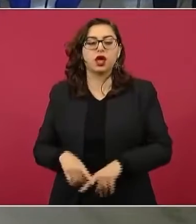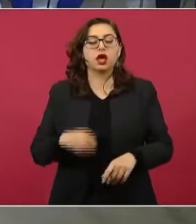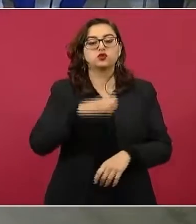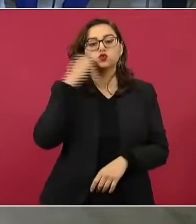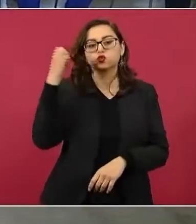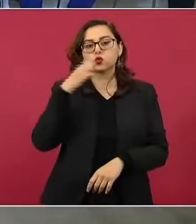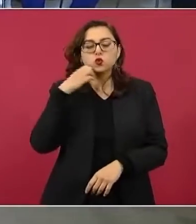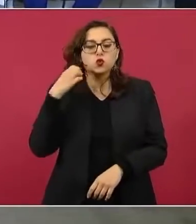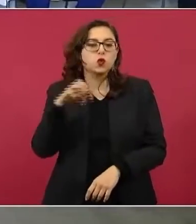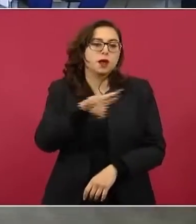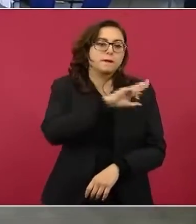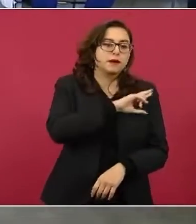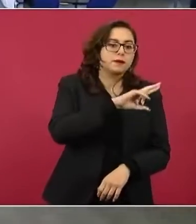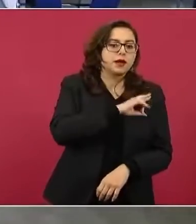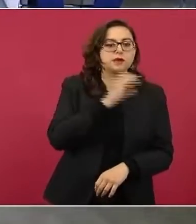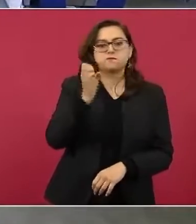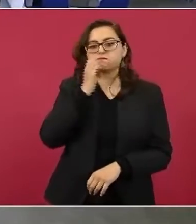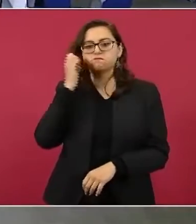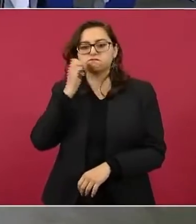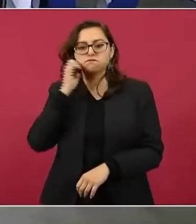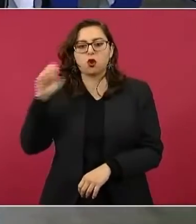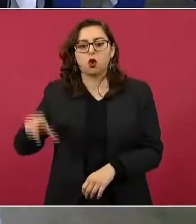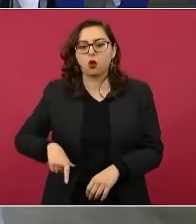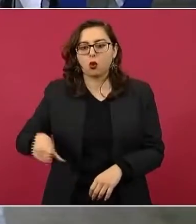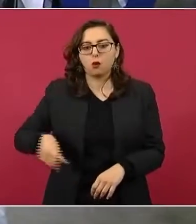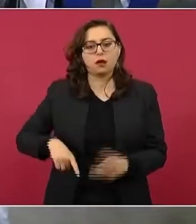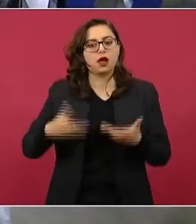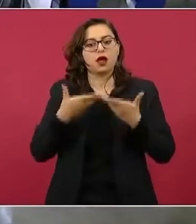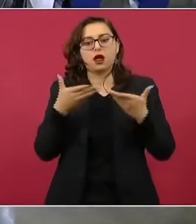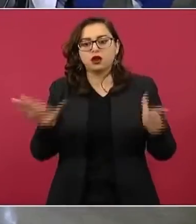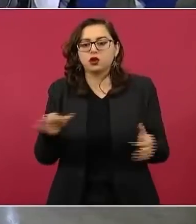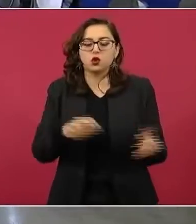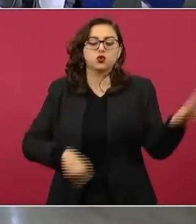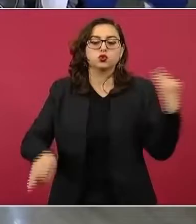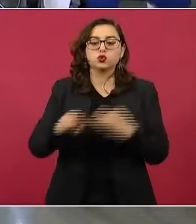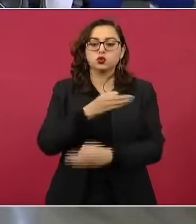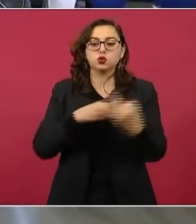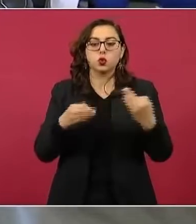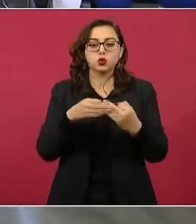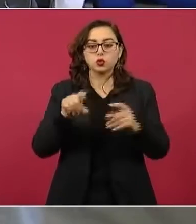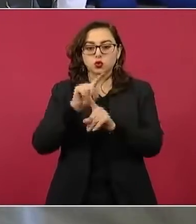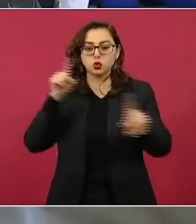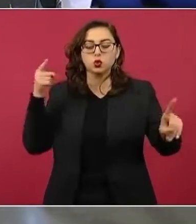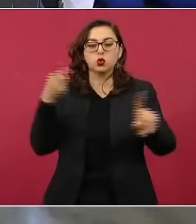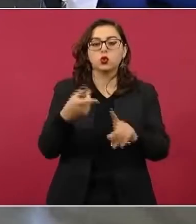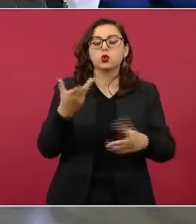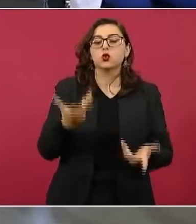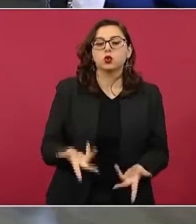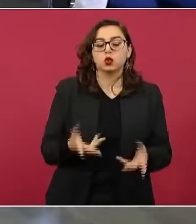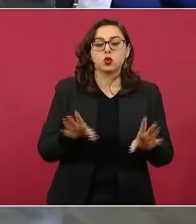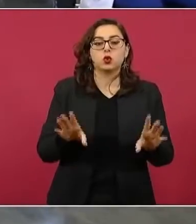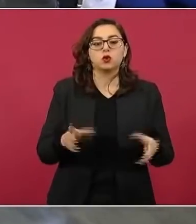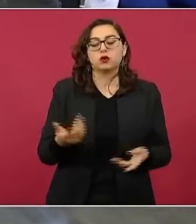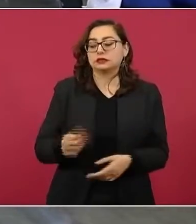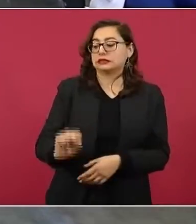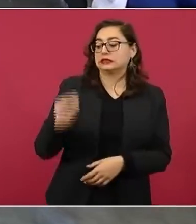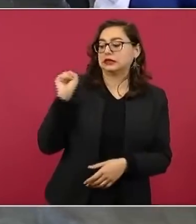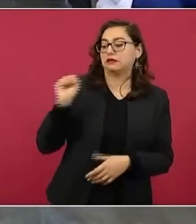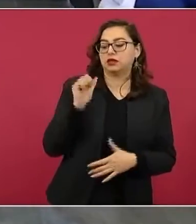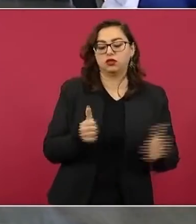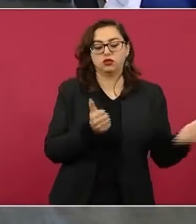privadas, lo que se recibió el sábado pasado fueron dos millones